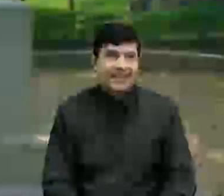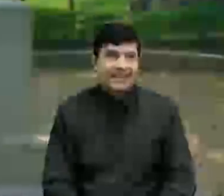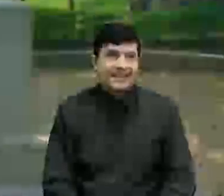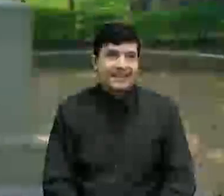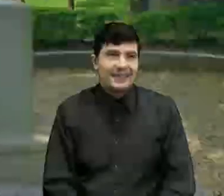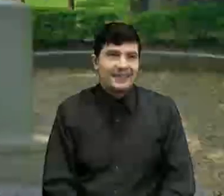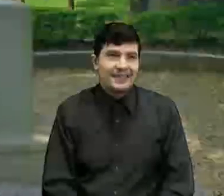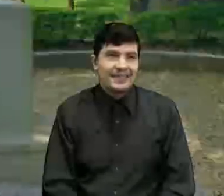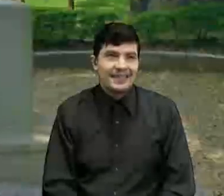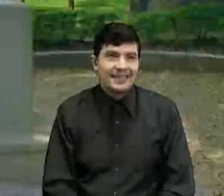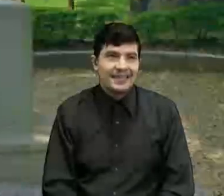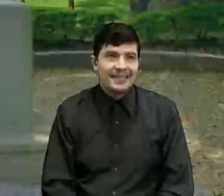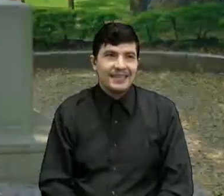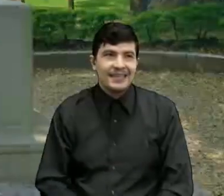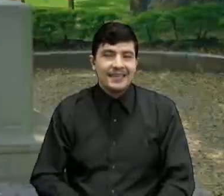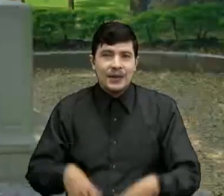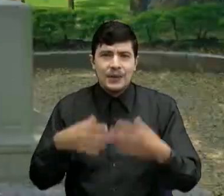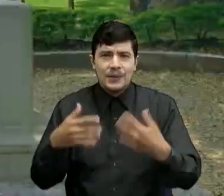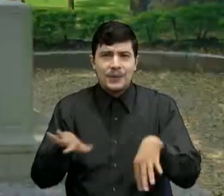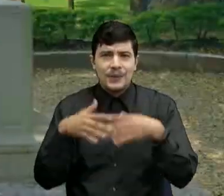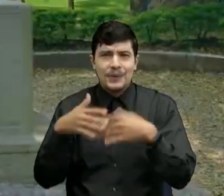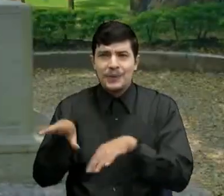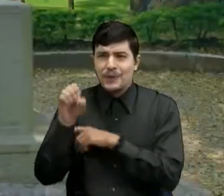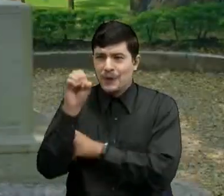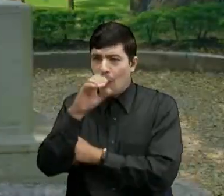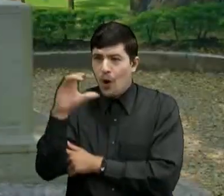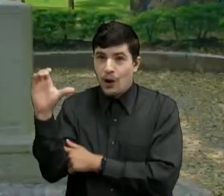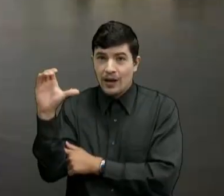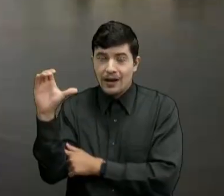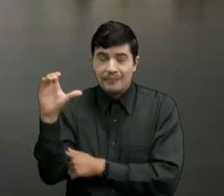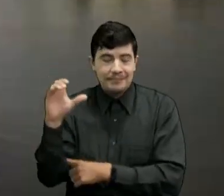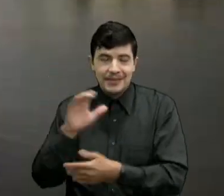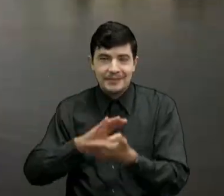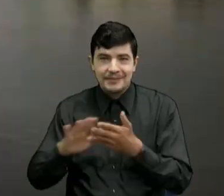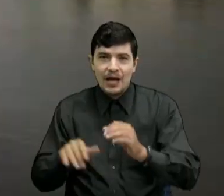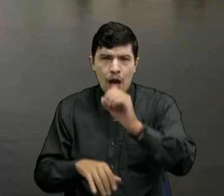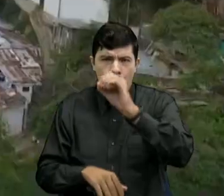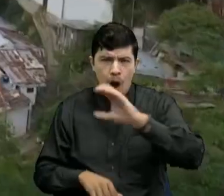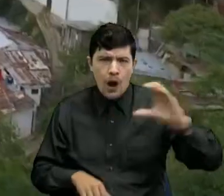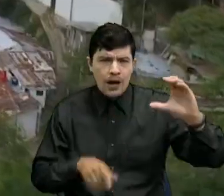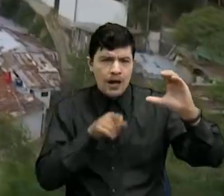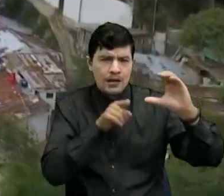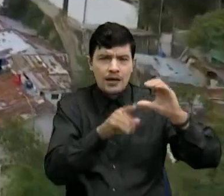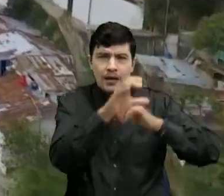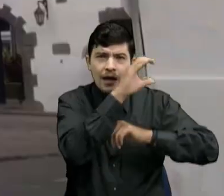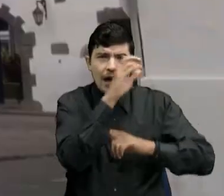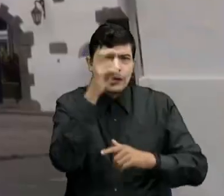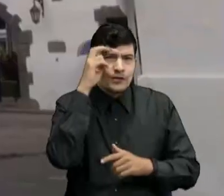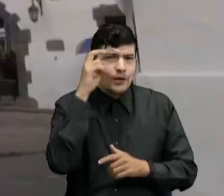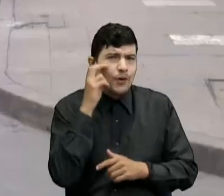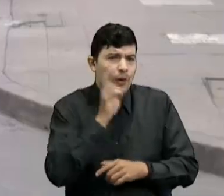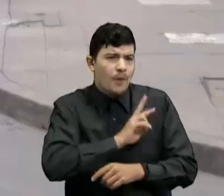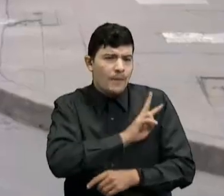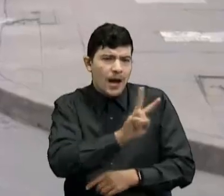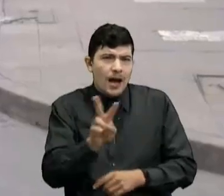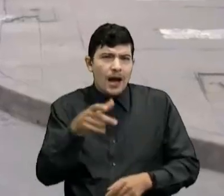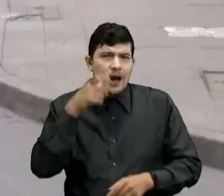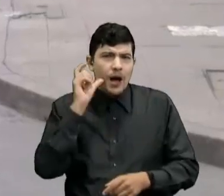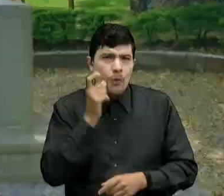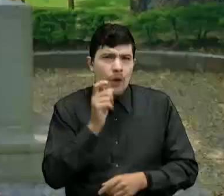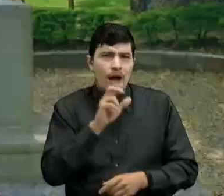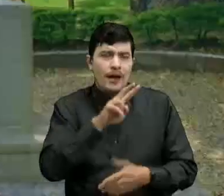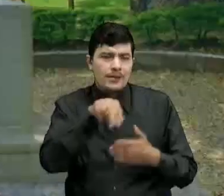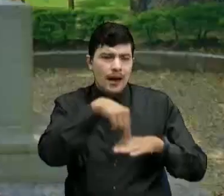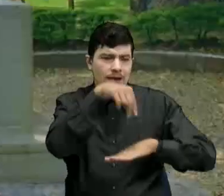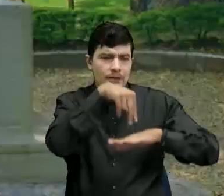Oh Llegamos al occidente De Colombia Y aquí se encuentra A Chocó Valle del Cauca Cauca y Nariño